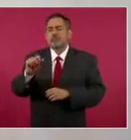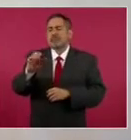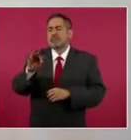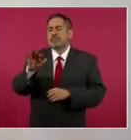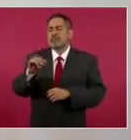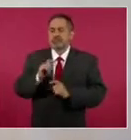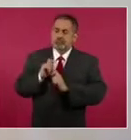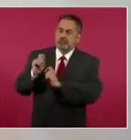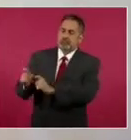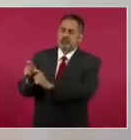estafeta.